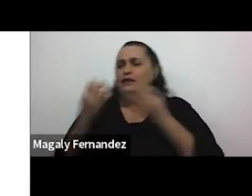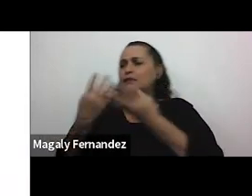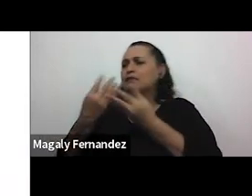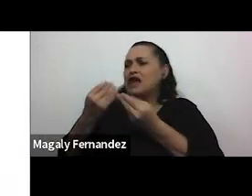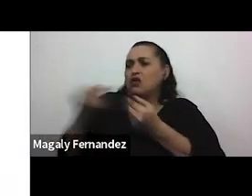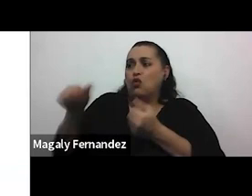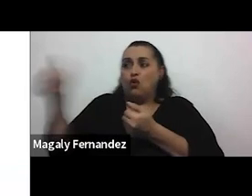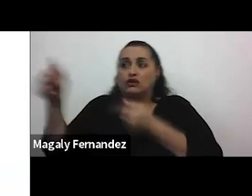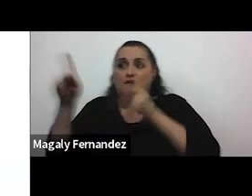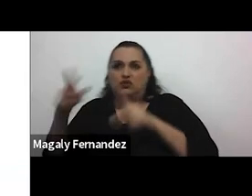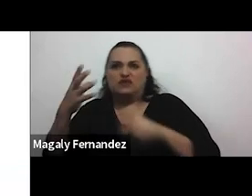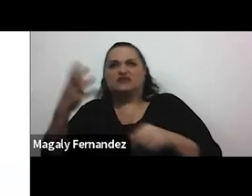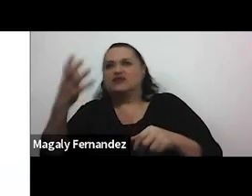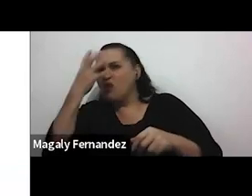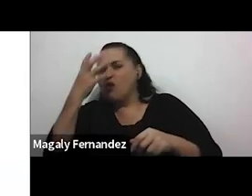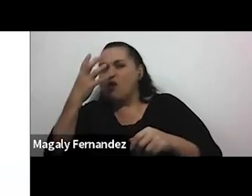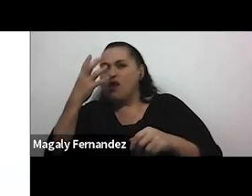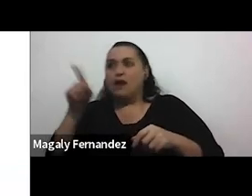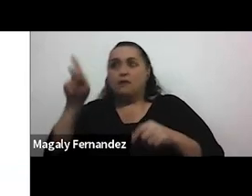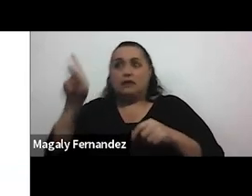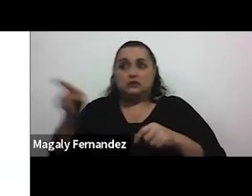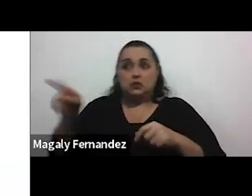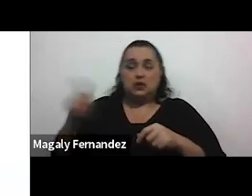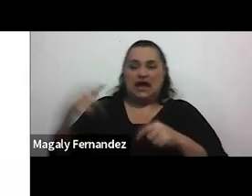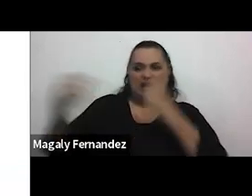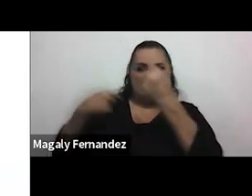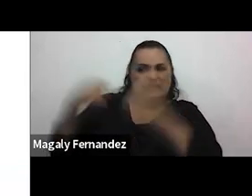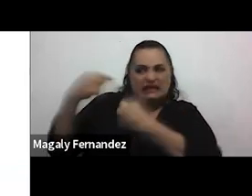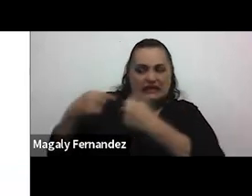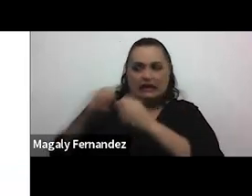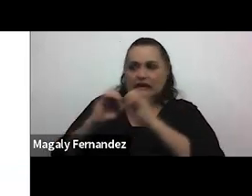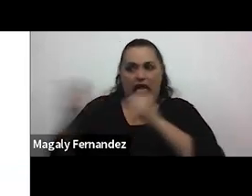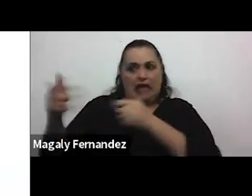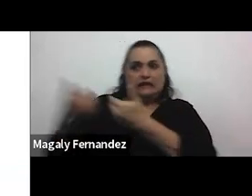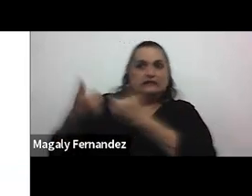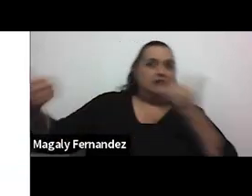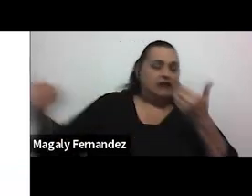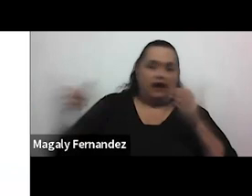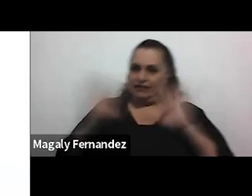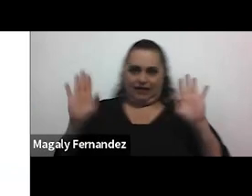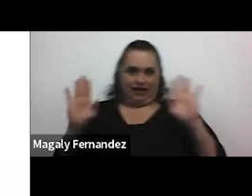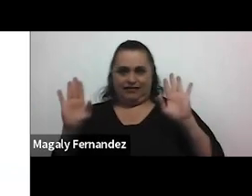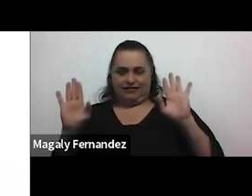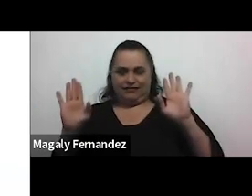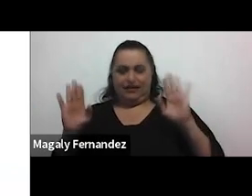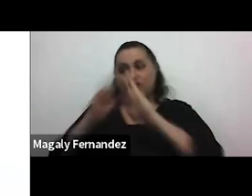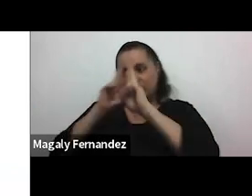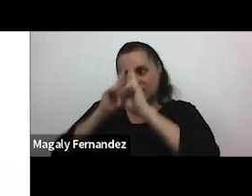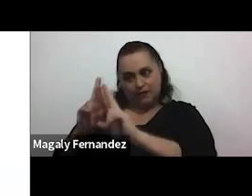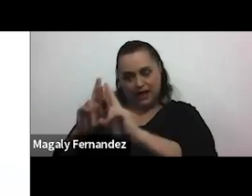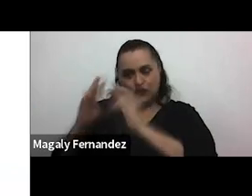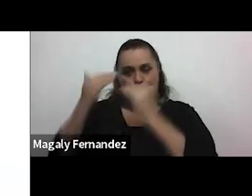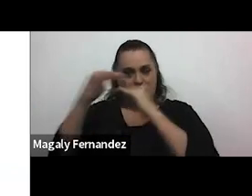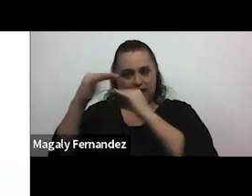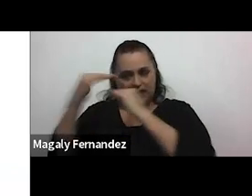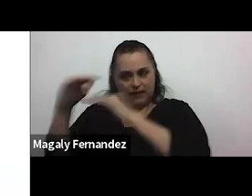persona se enoje sin temor a que esa persona me critique se aleje etcétera hay un respeto a los límites y las